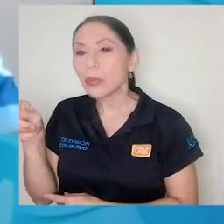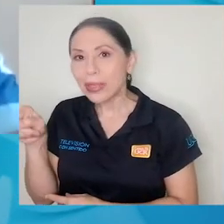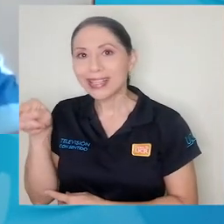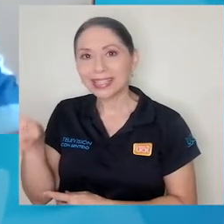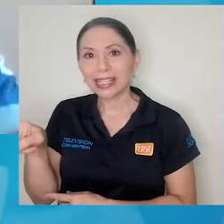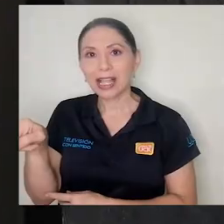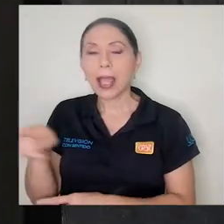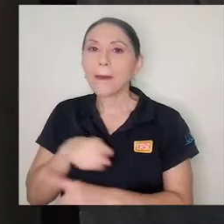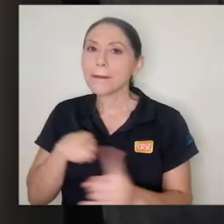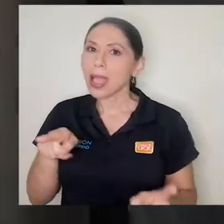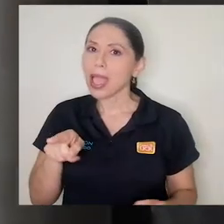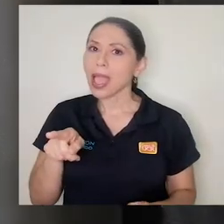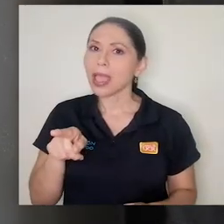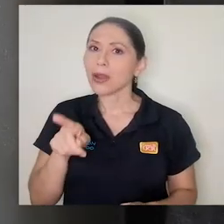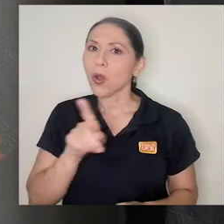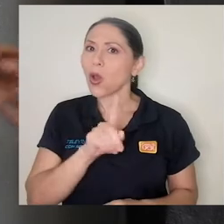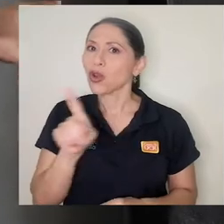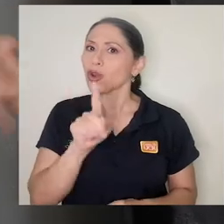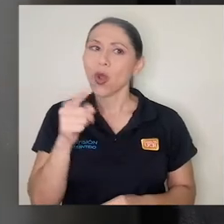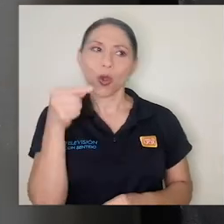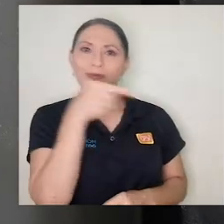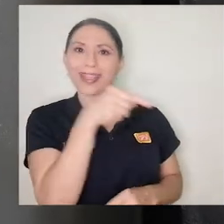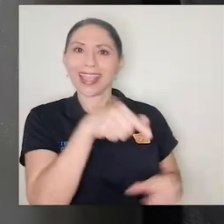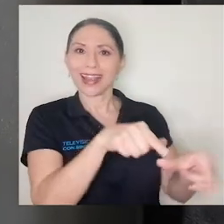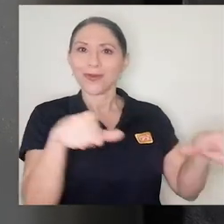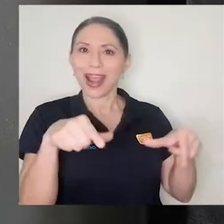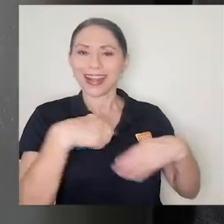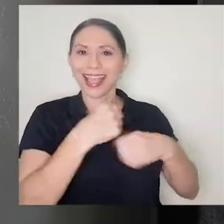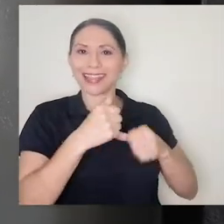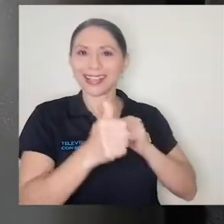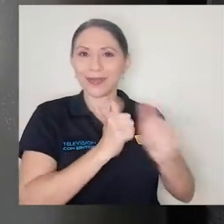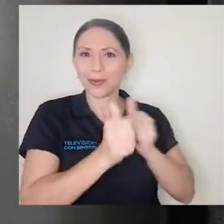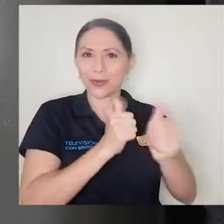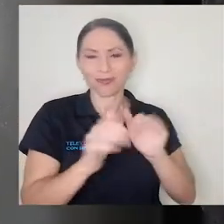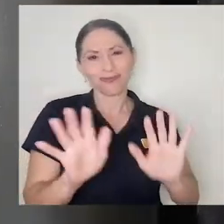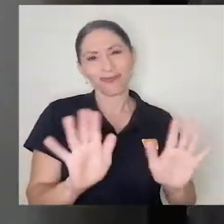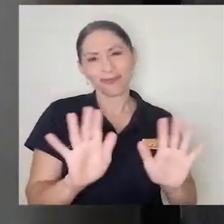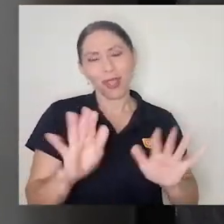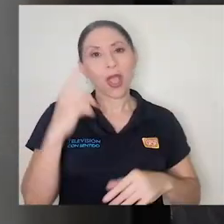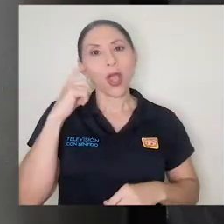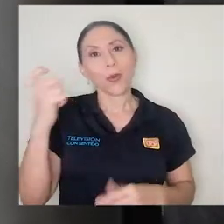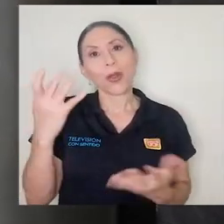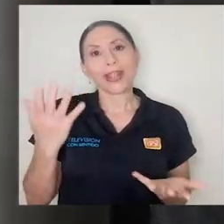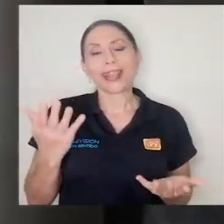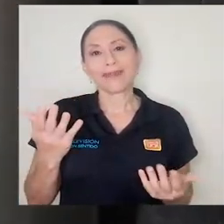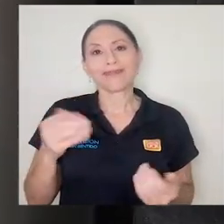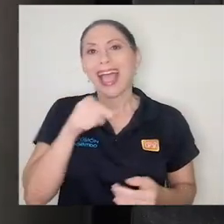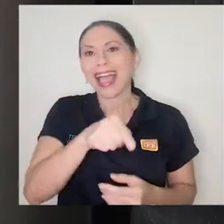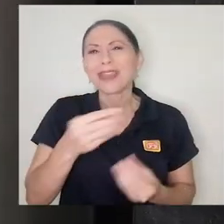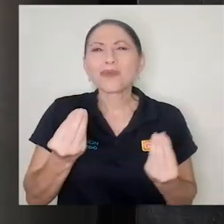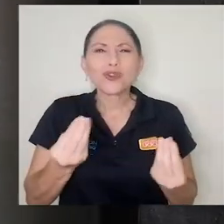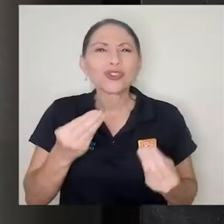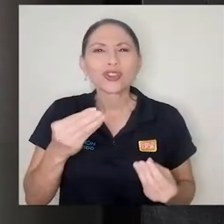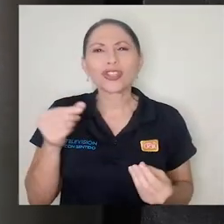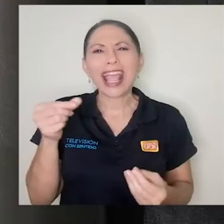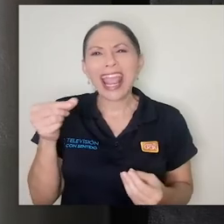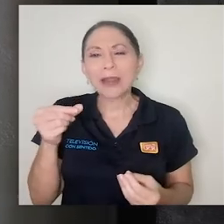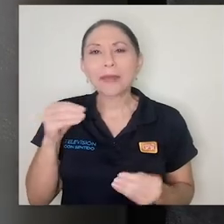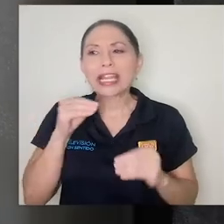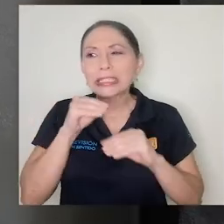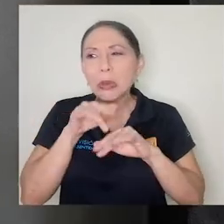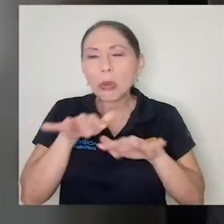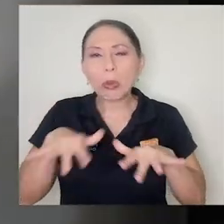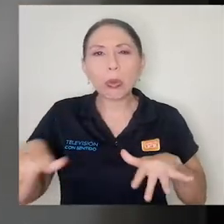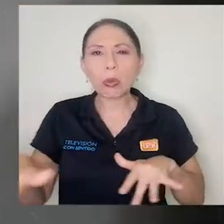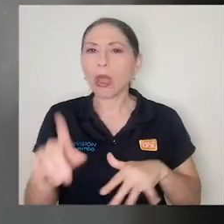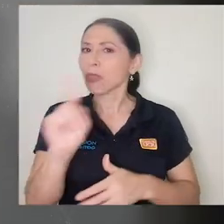pero que no sea propiamente en la instalación deportiva porque igual en las escupas pues hay muchos gérmenes y demás y no es un hábito